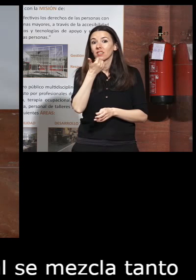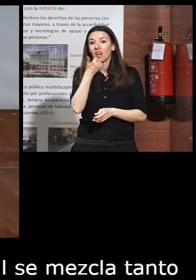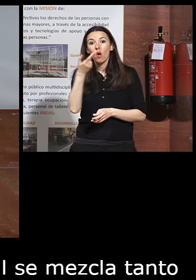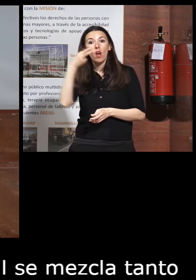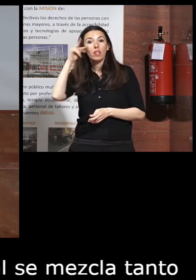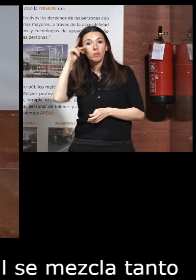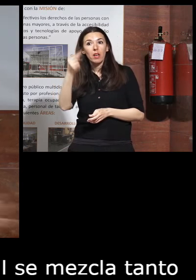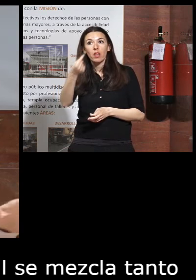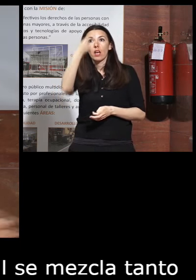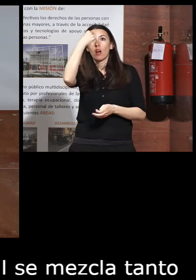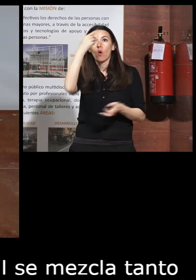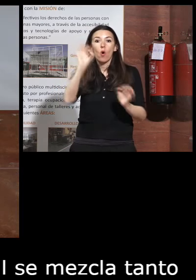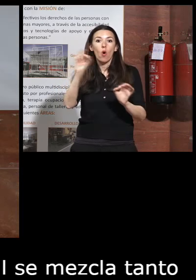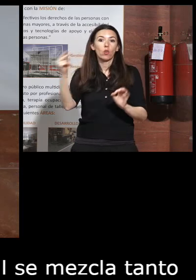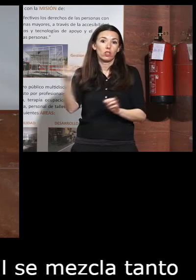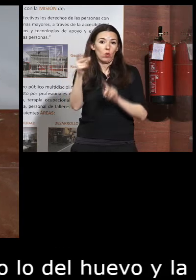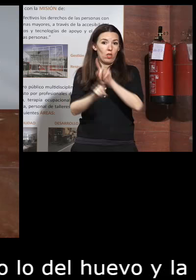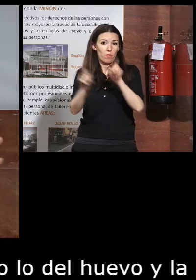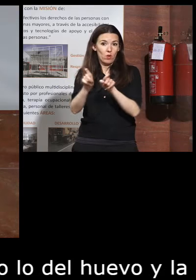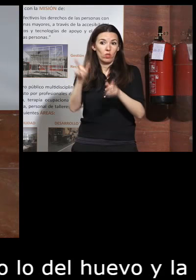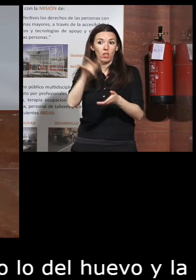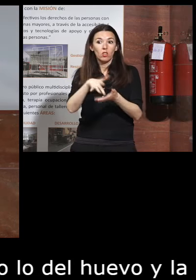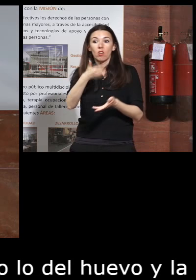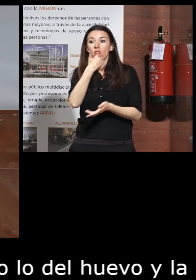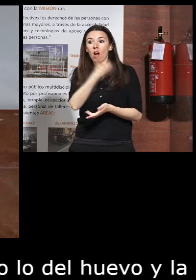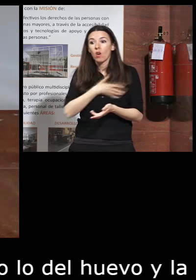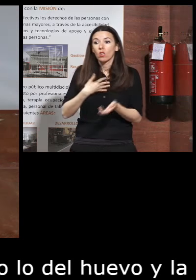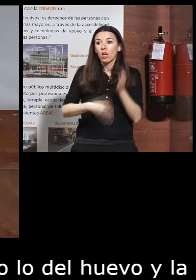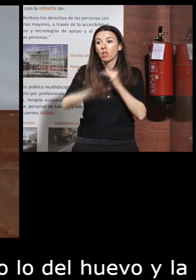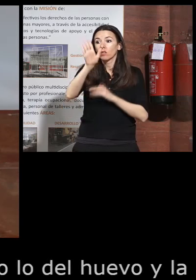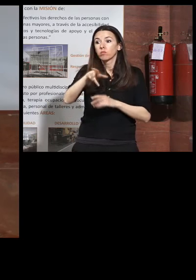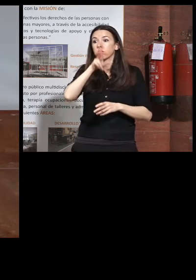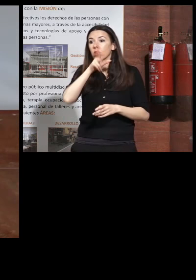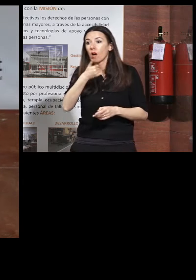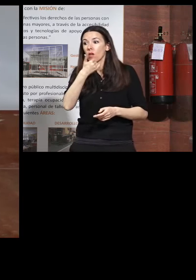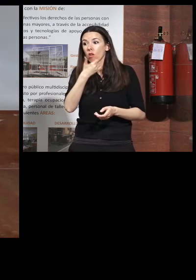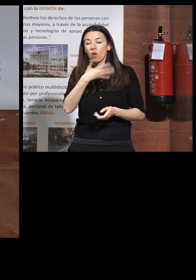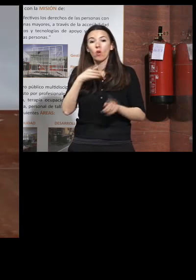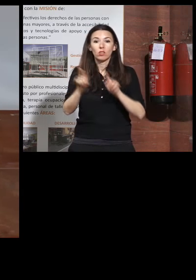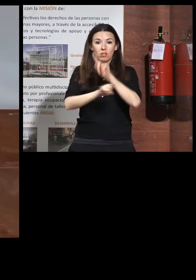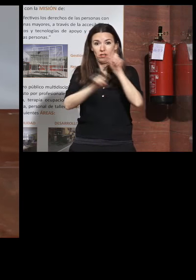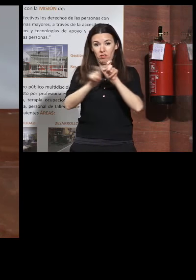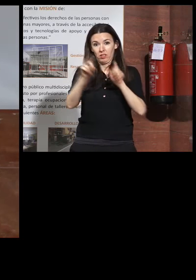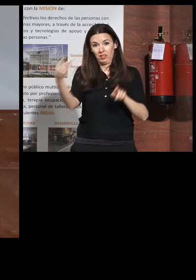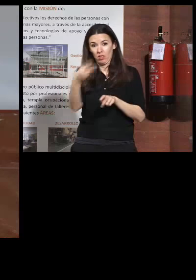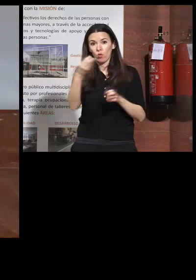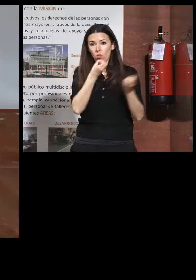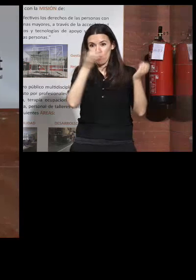que tengáis en mente o como una segunda ronda entre tanto que alguien quiera hacer algún comentario o pregunta pues hacemos una segunda vuelta ¿vale?